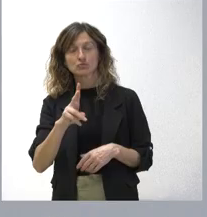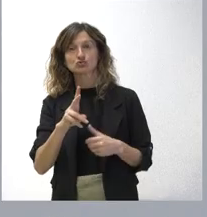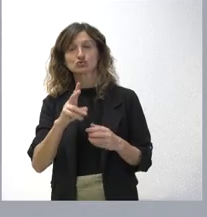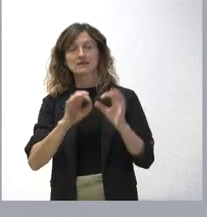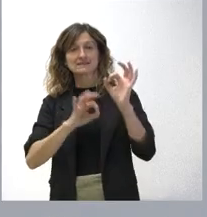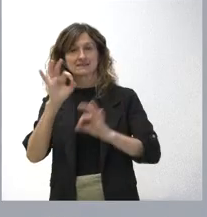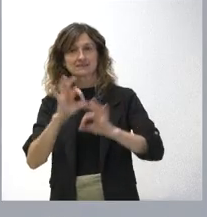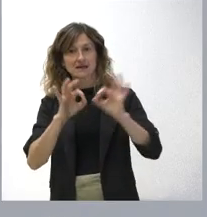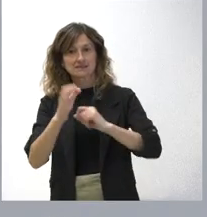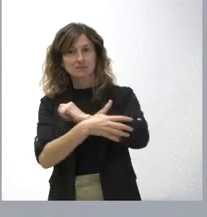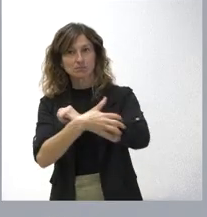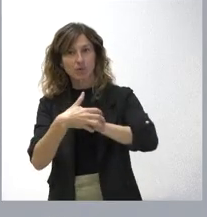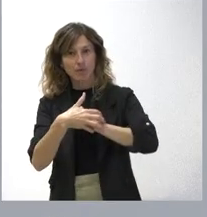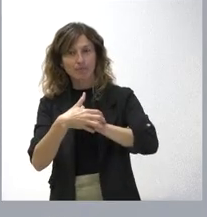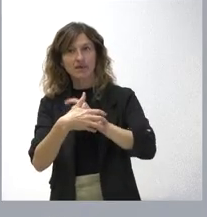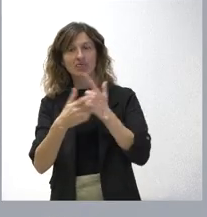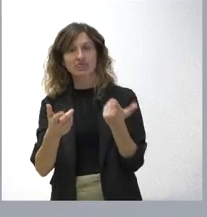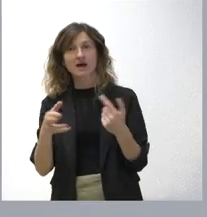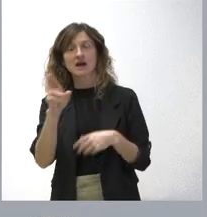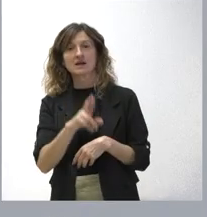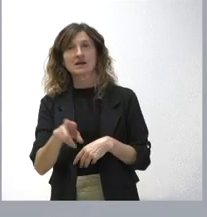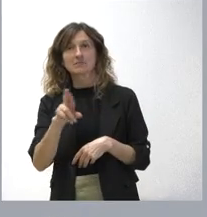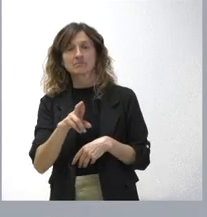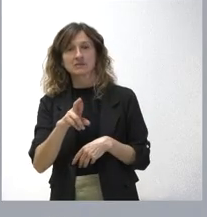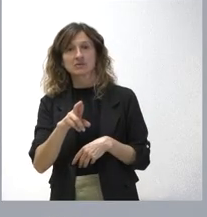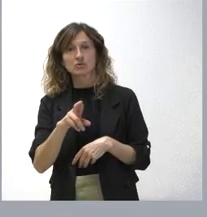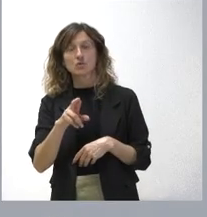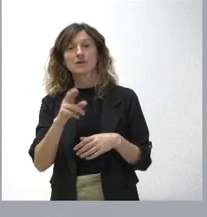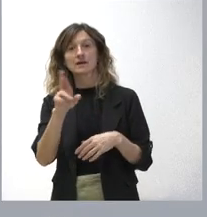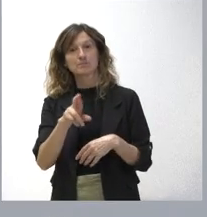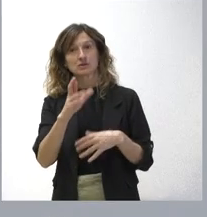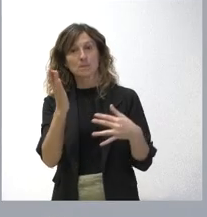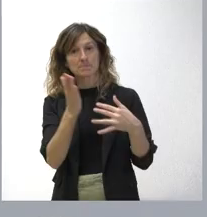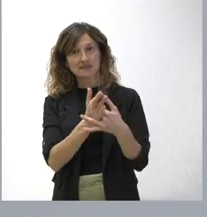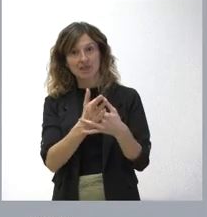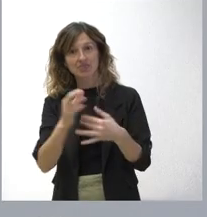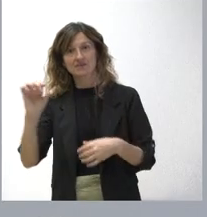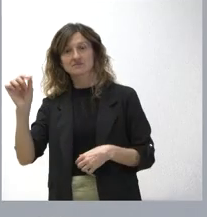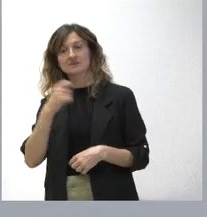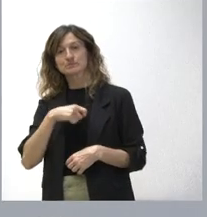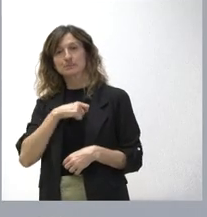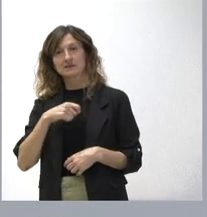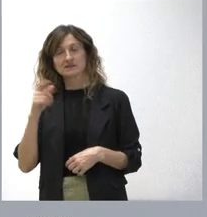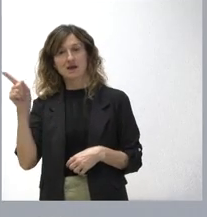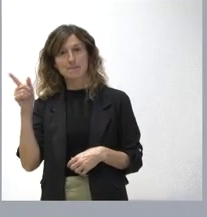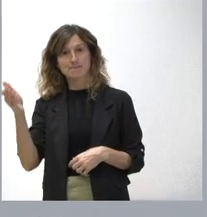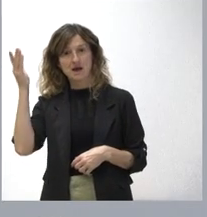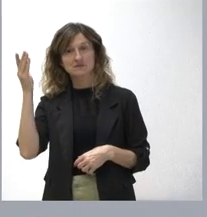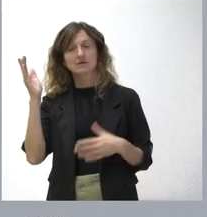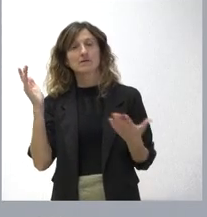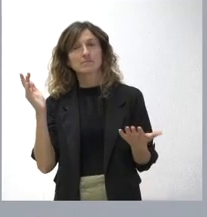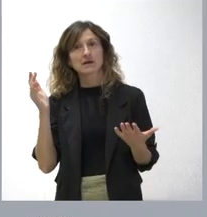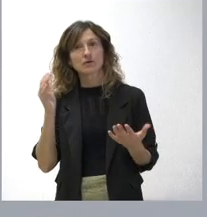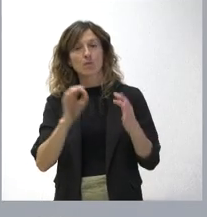tasas de pobreza. Que, insisto, el incremento es la mitad de lo que lo ha sido en el conjunto nacional, pero no por ello. Es un